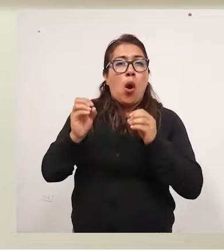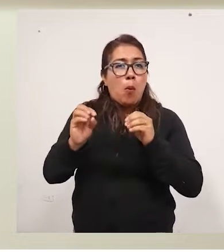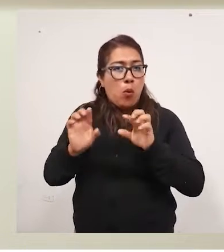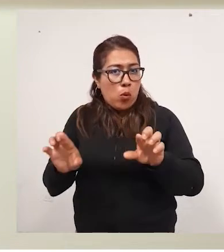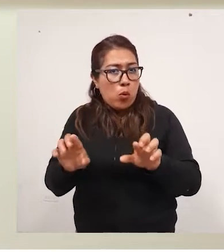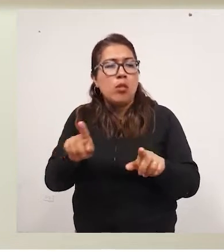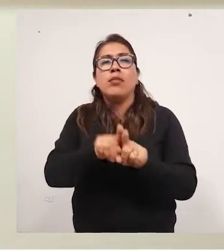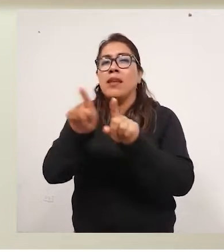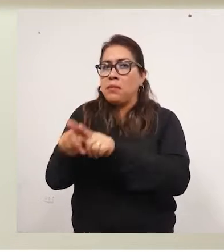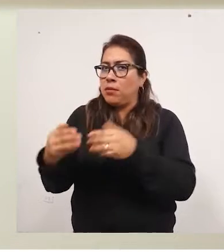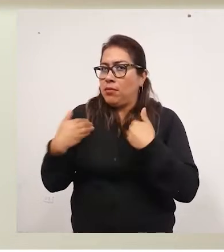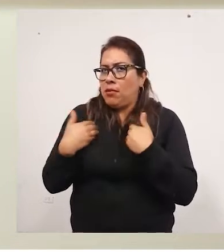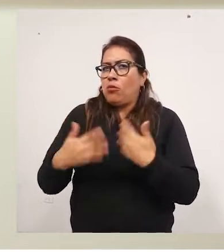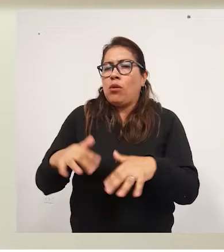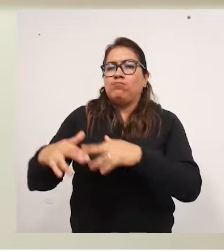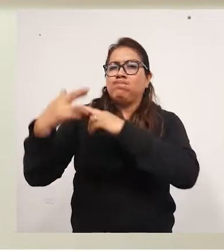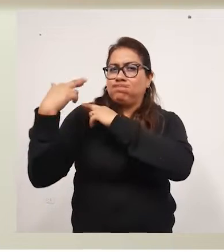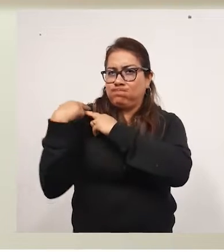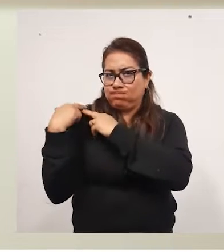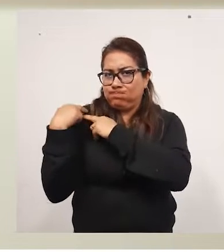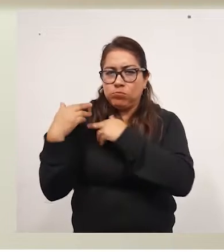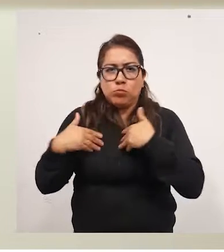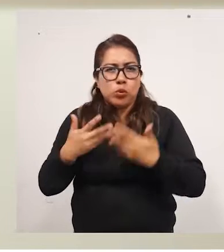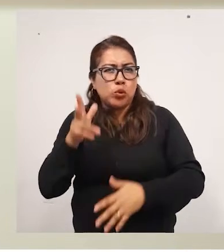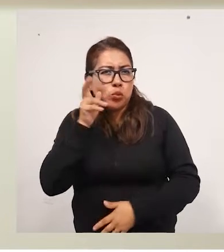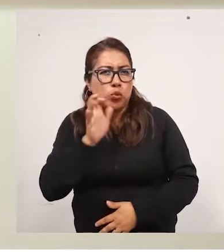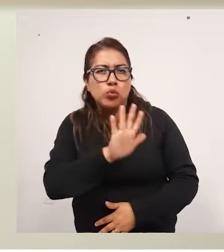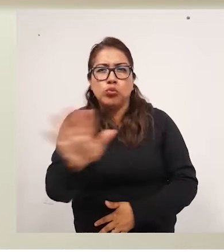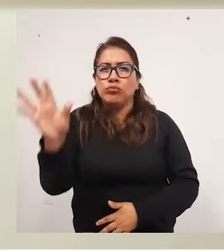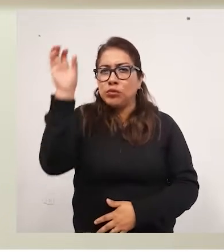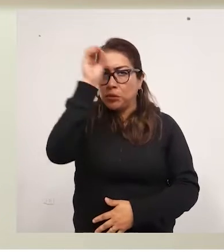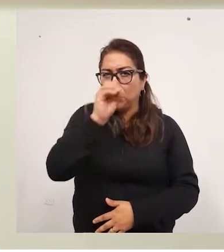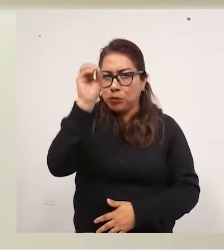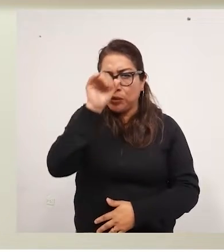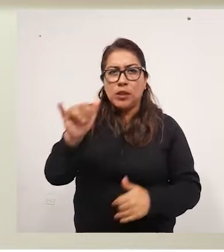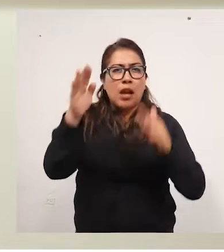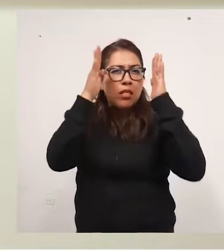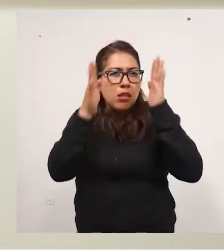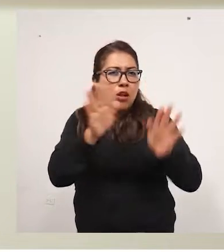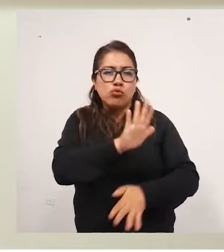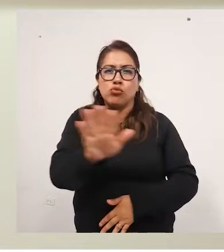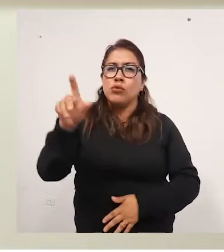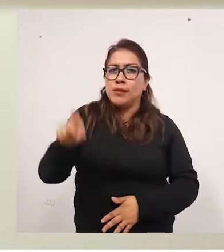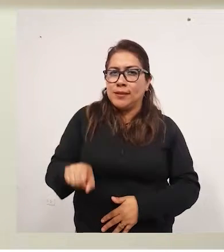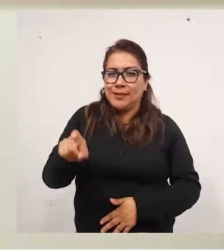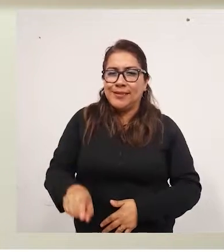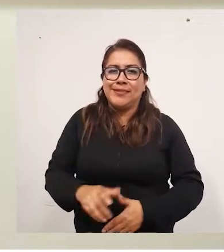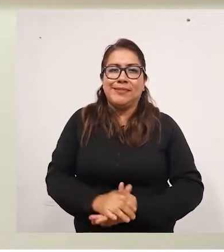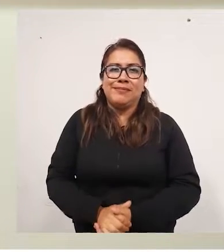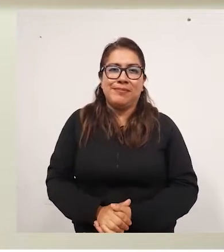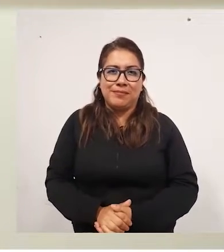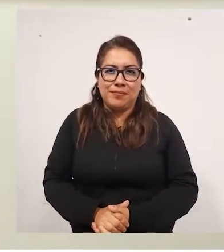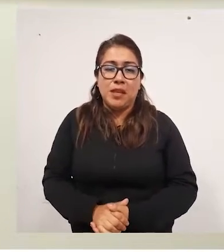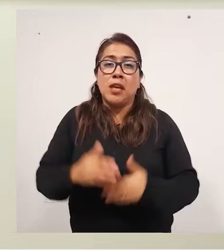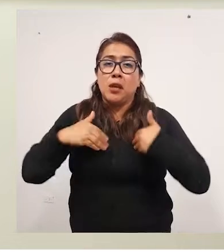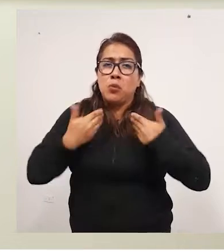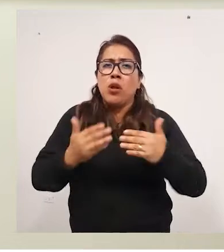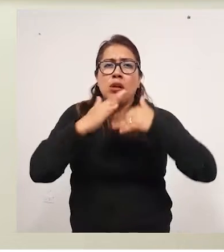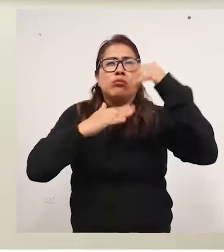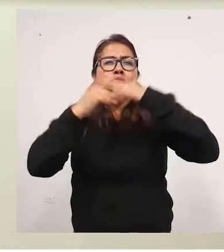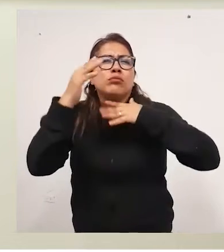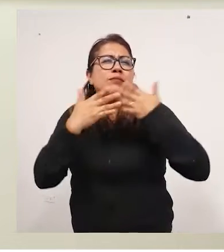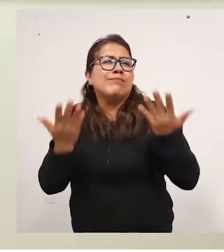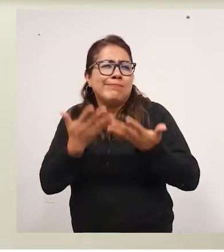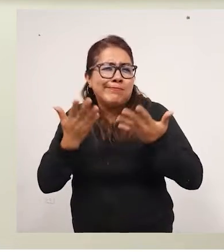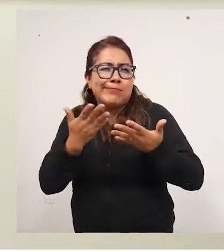sino la responsabilidad de escuchar sus opiniones y atender sus necesidades. Y de